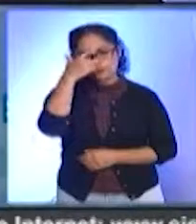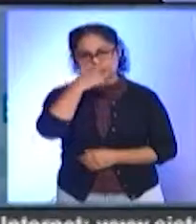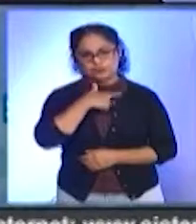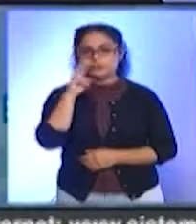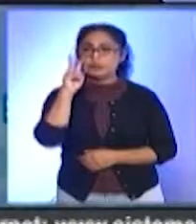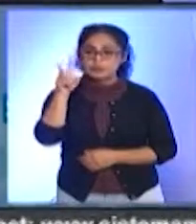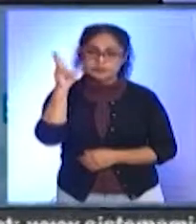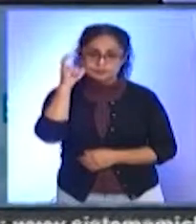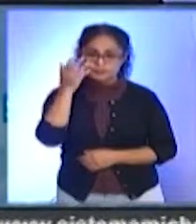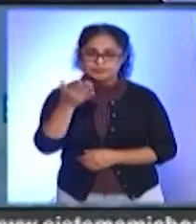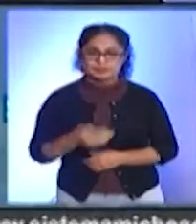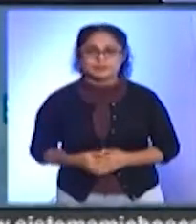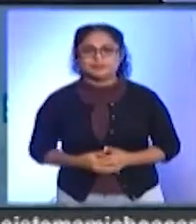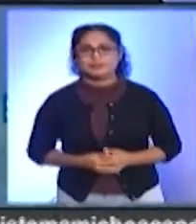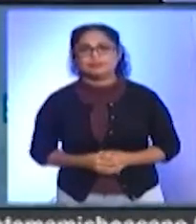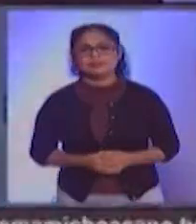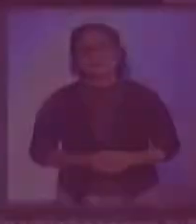te vemos y también te escuchamos.